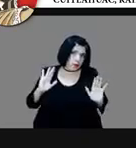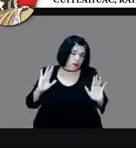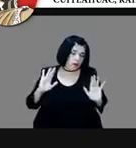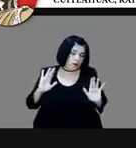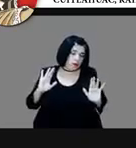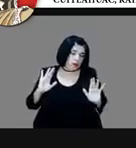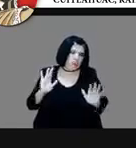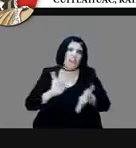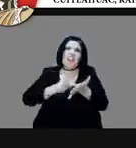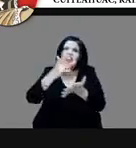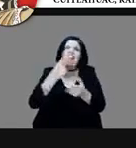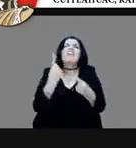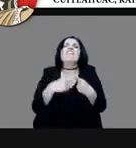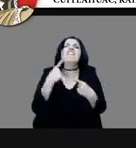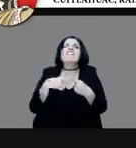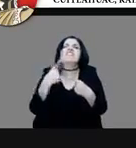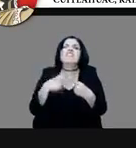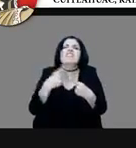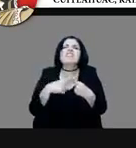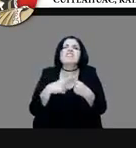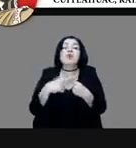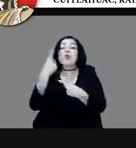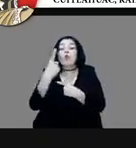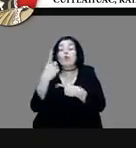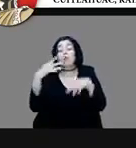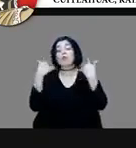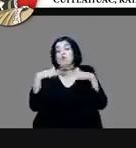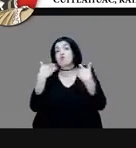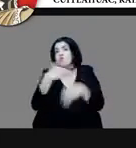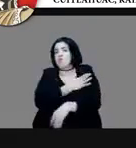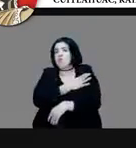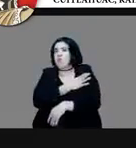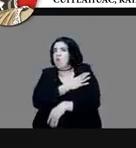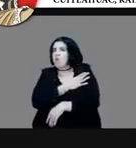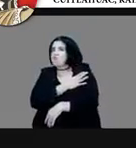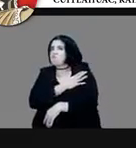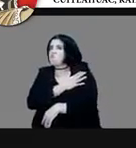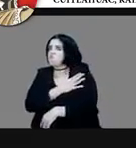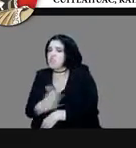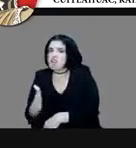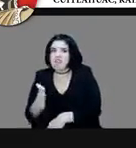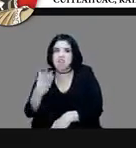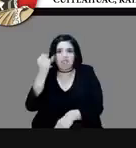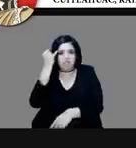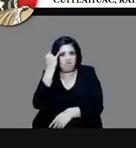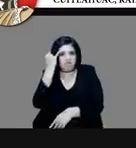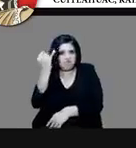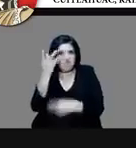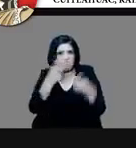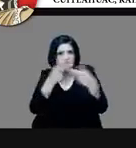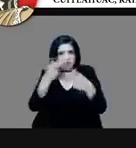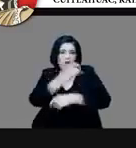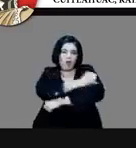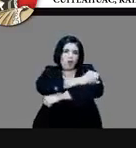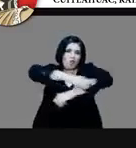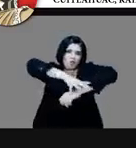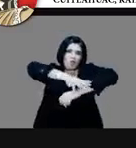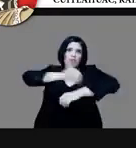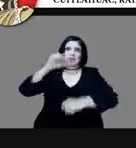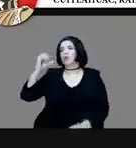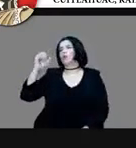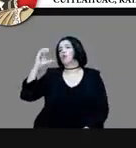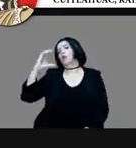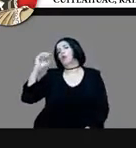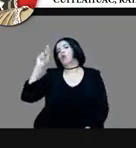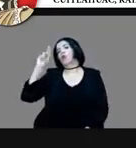a un gran estratega que era precisamente Cuitláhuac, ¿no? y